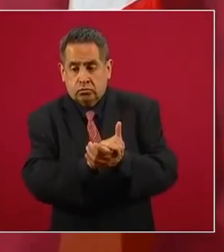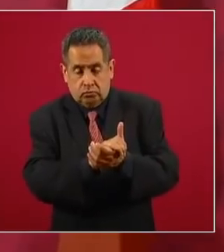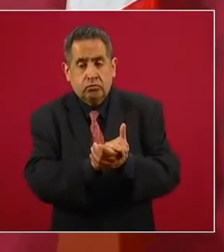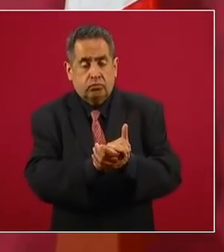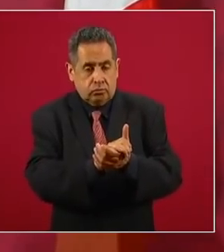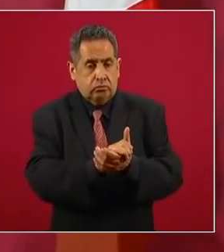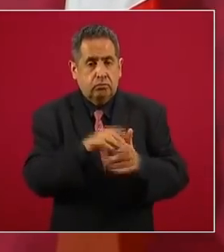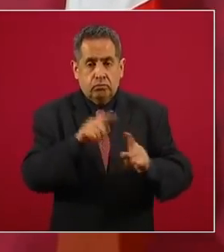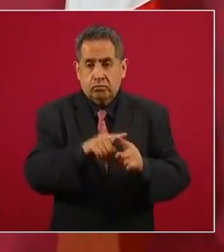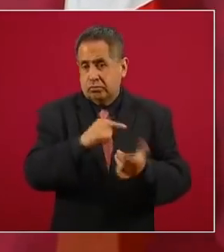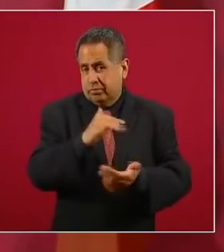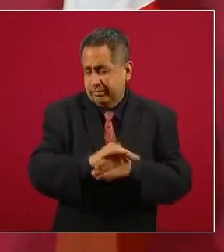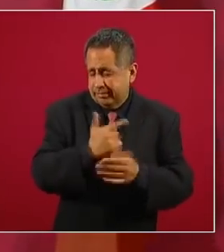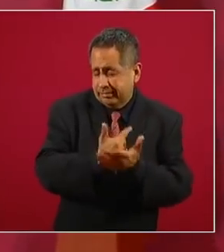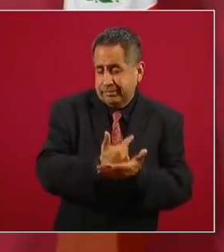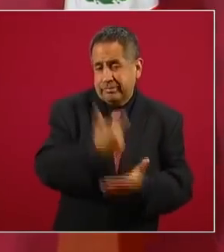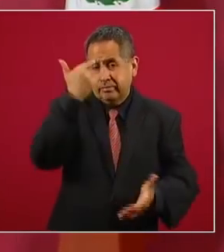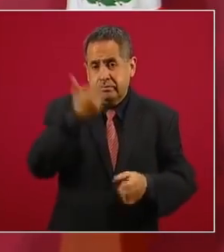incluso usted grave,